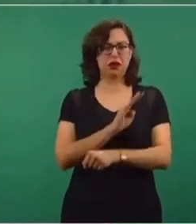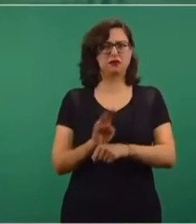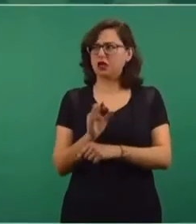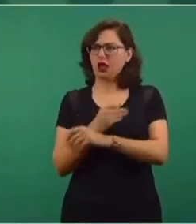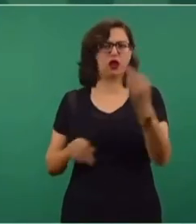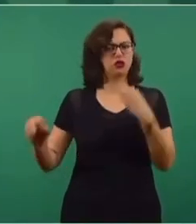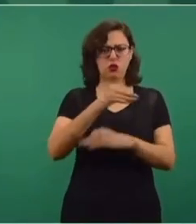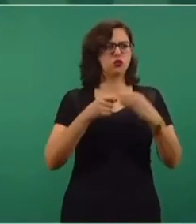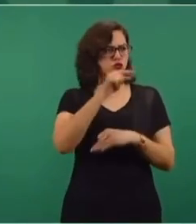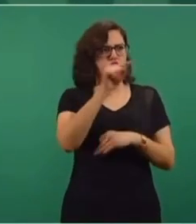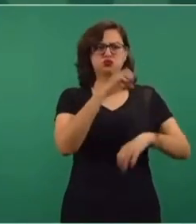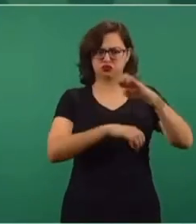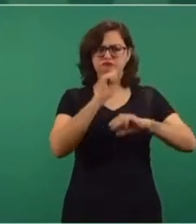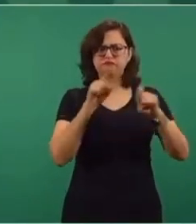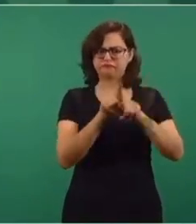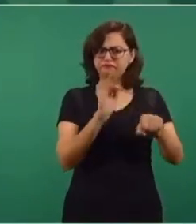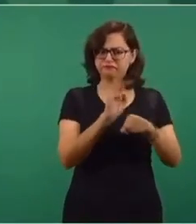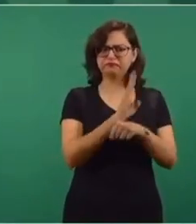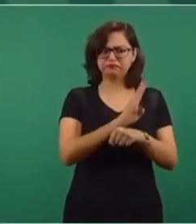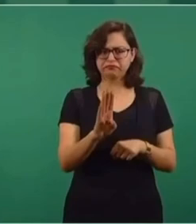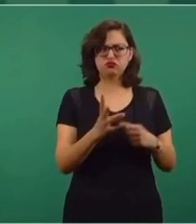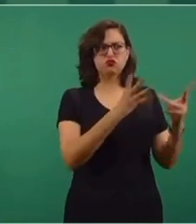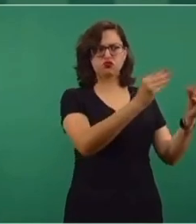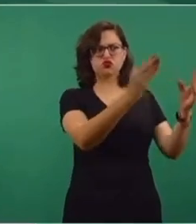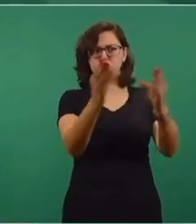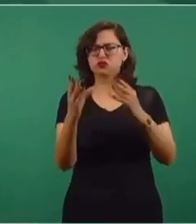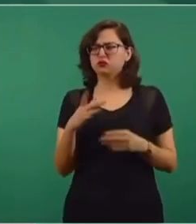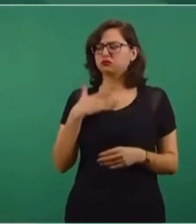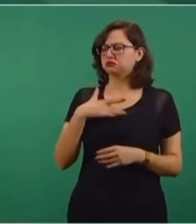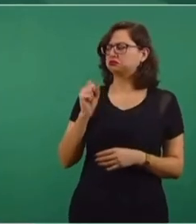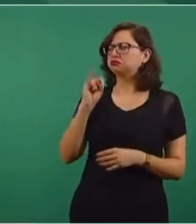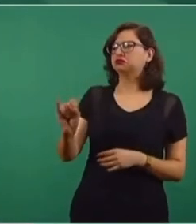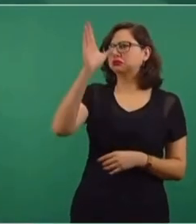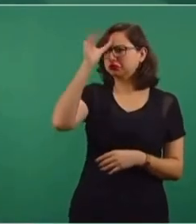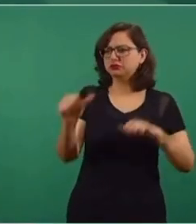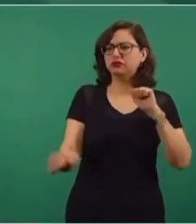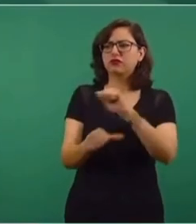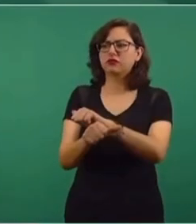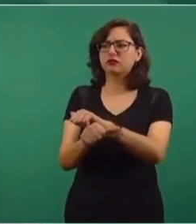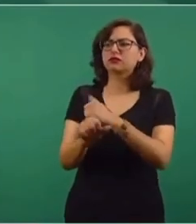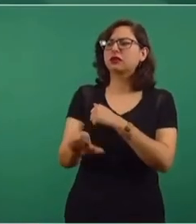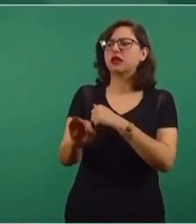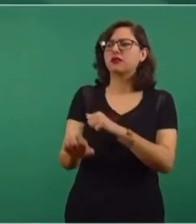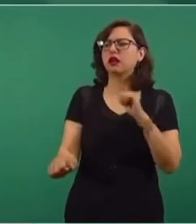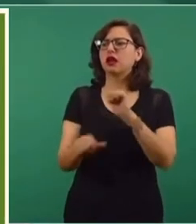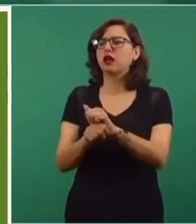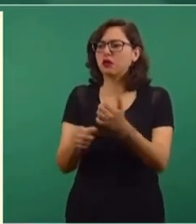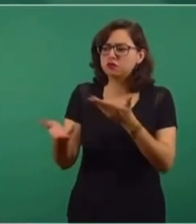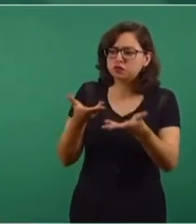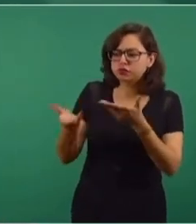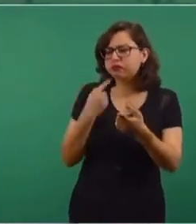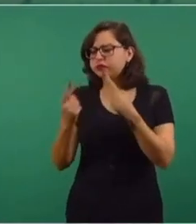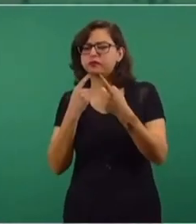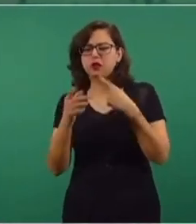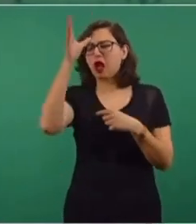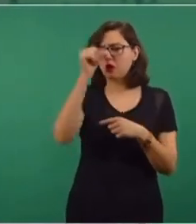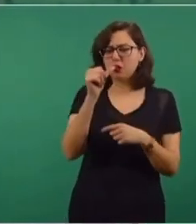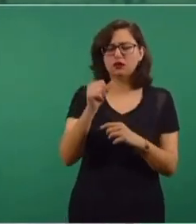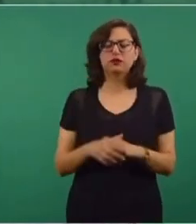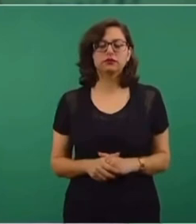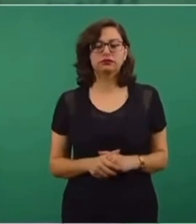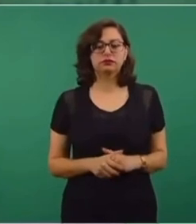buscan eso y muchos ya están acercándose a la Comisión Federal de Electricidad a llegar a acuerdos.